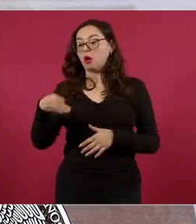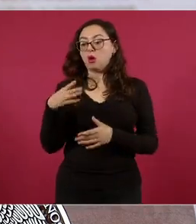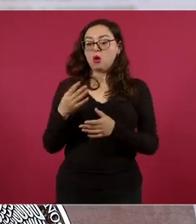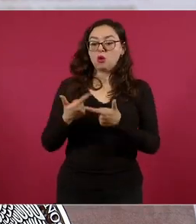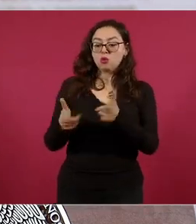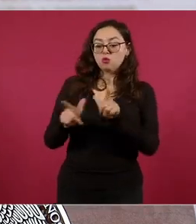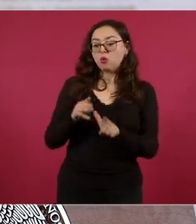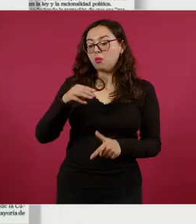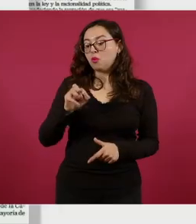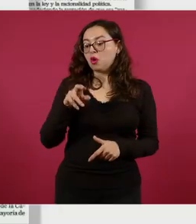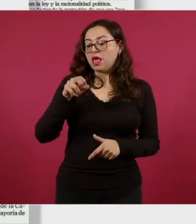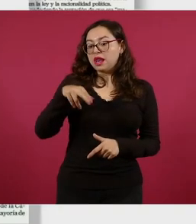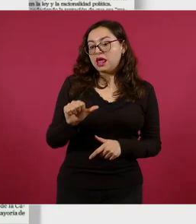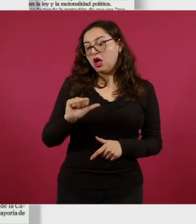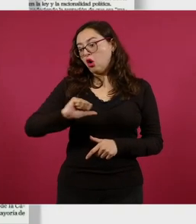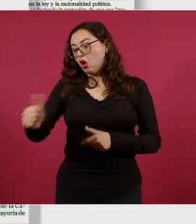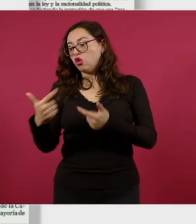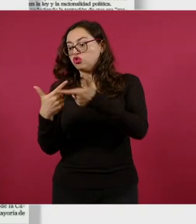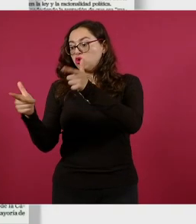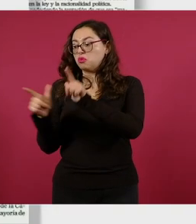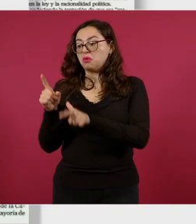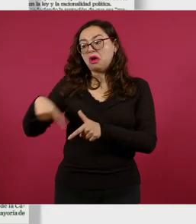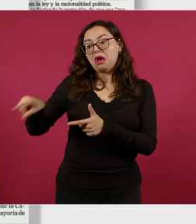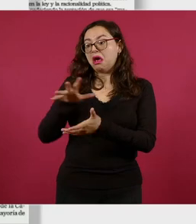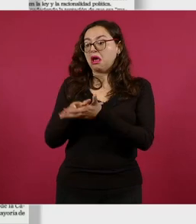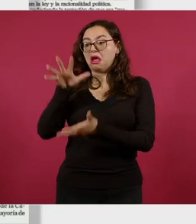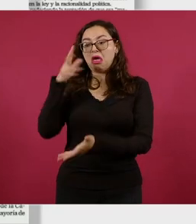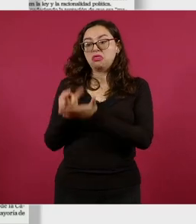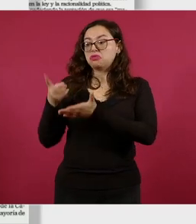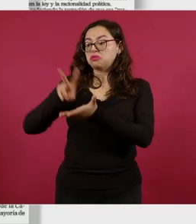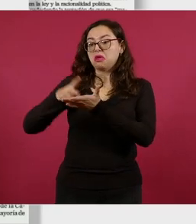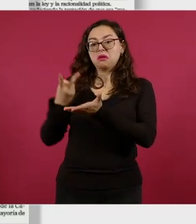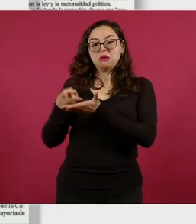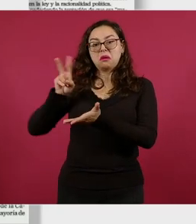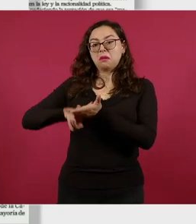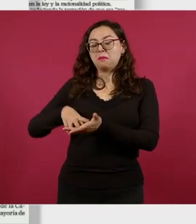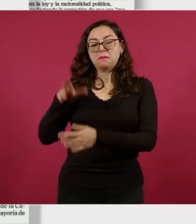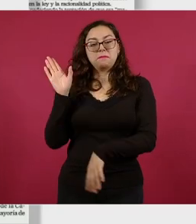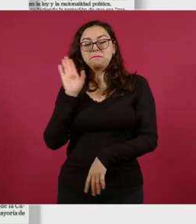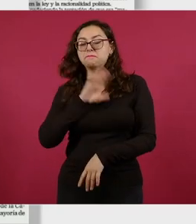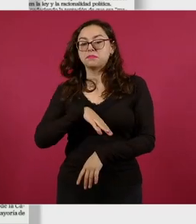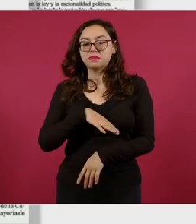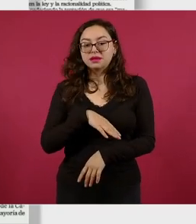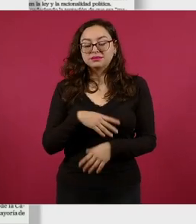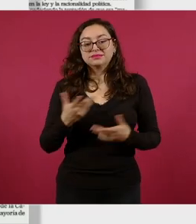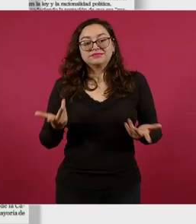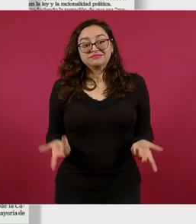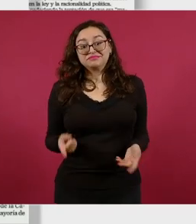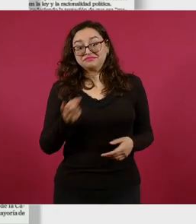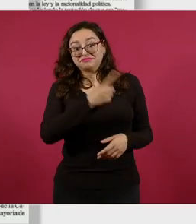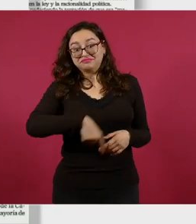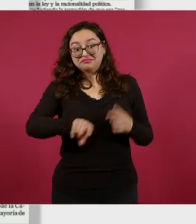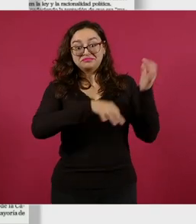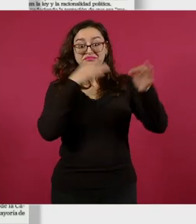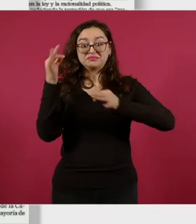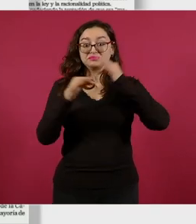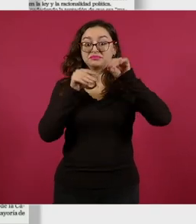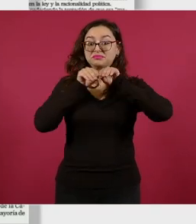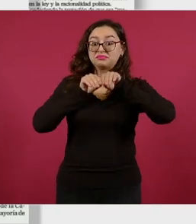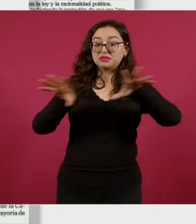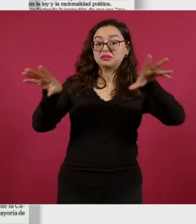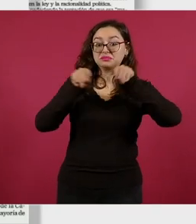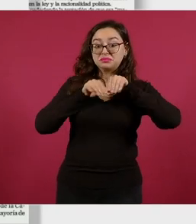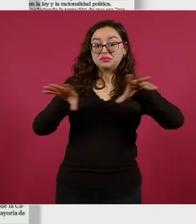oposición y medios de comunicación, la mayoría opinadores y columnistas, han tomado la causa de la sobrerepresentación para